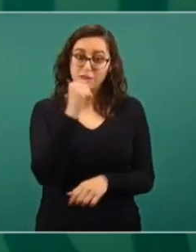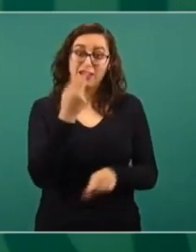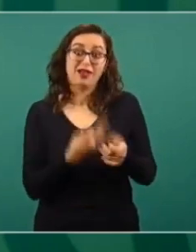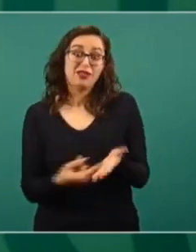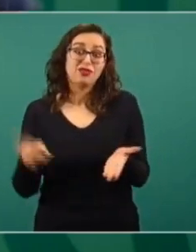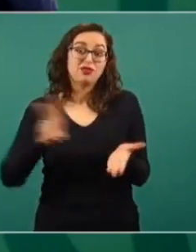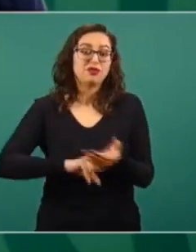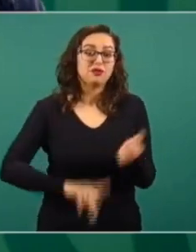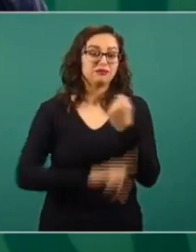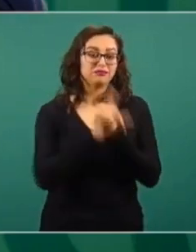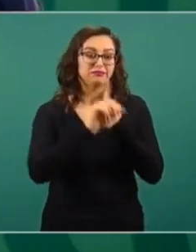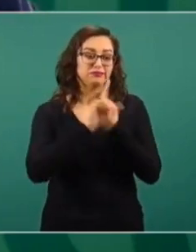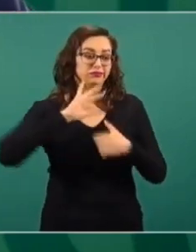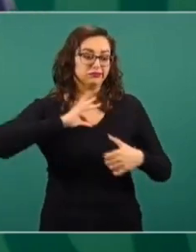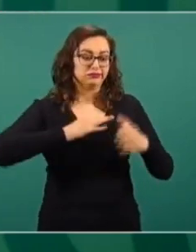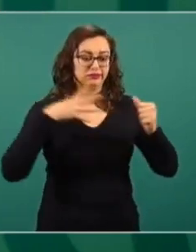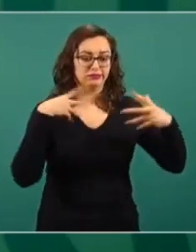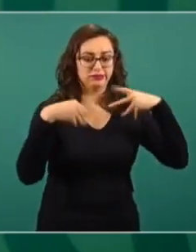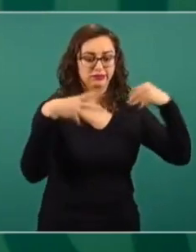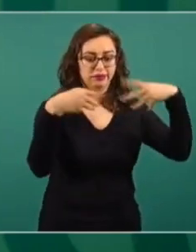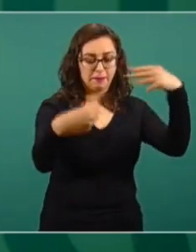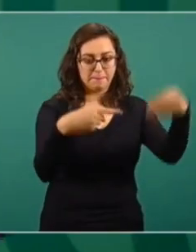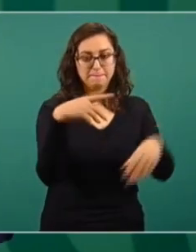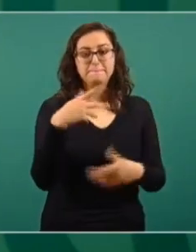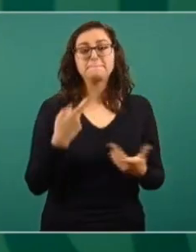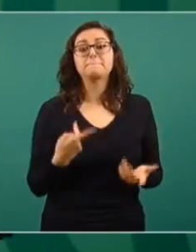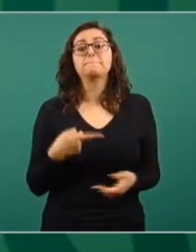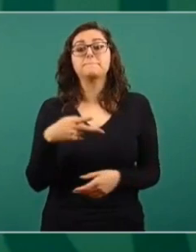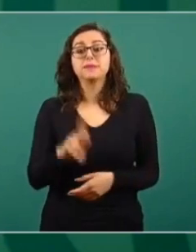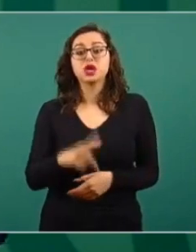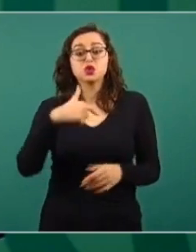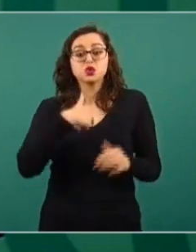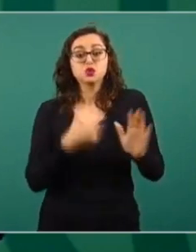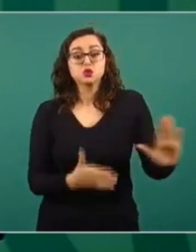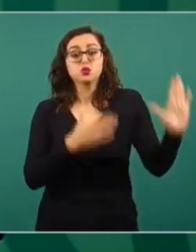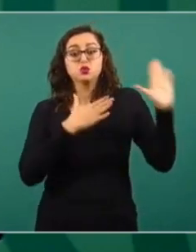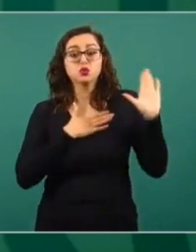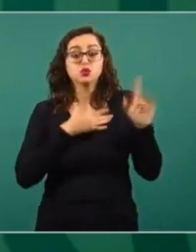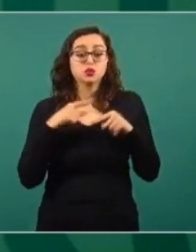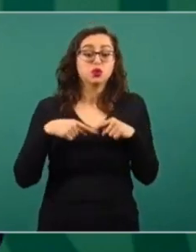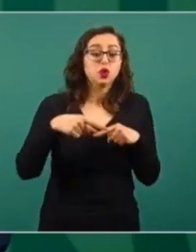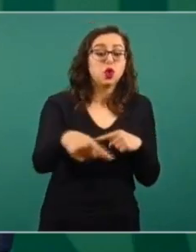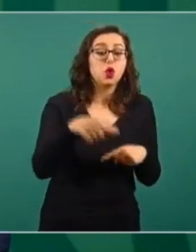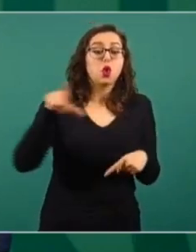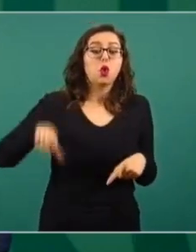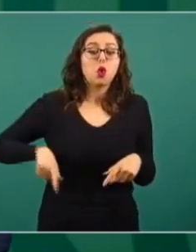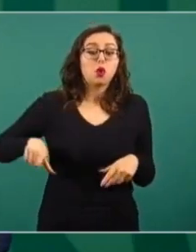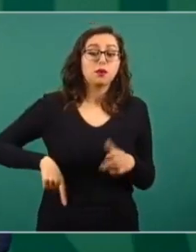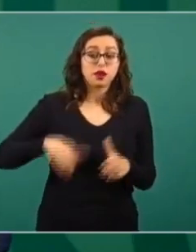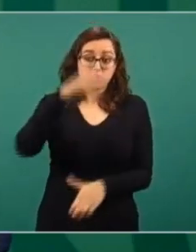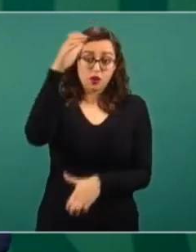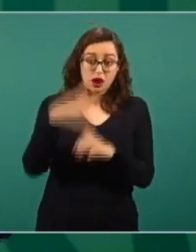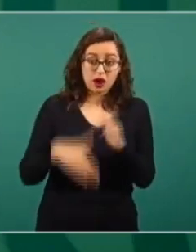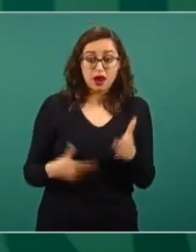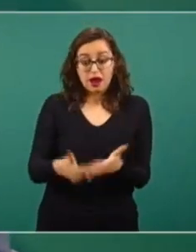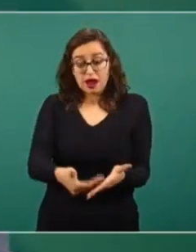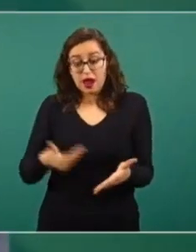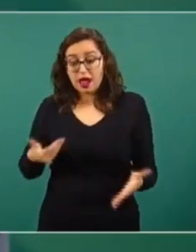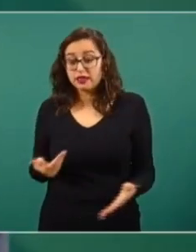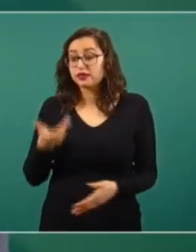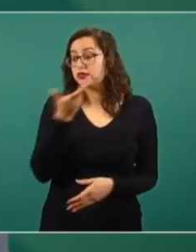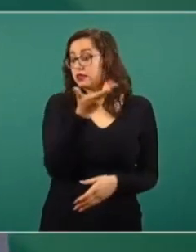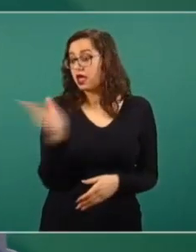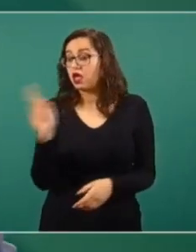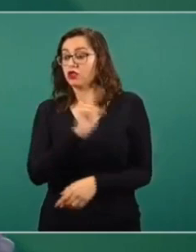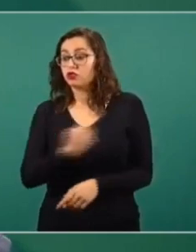pandemia. Pero mi propósito es que antes de que termine el gobierno, estén regularizados todos los